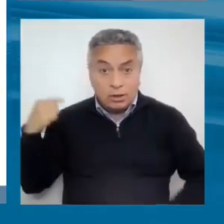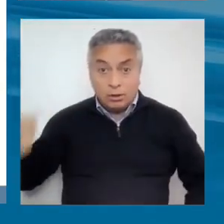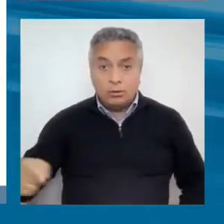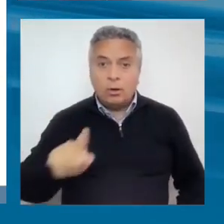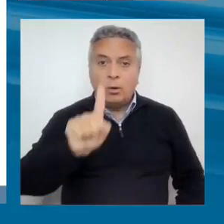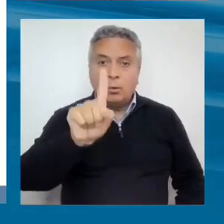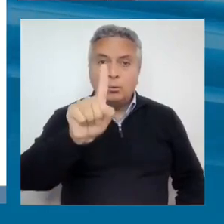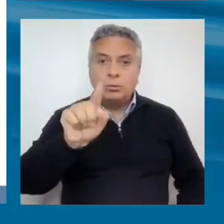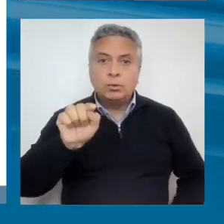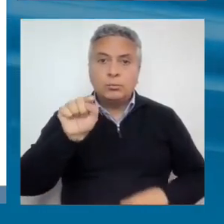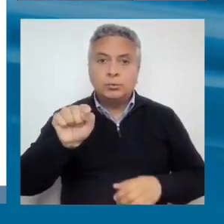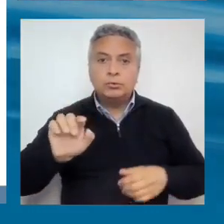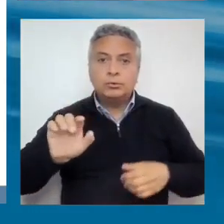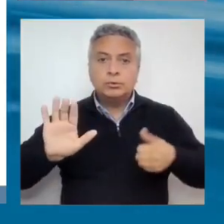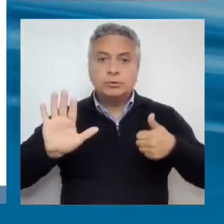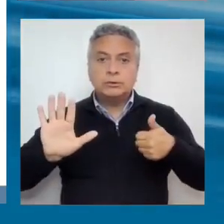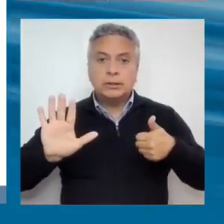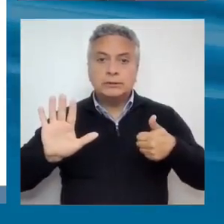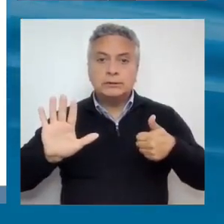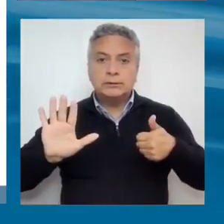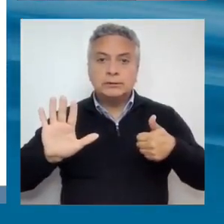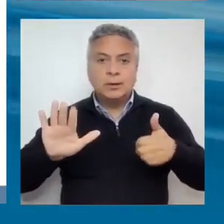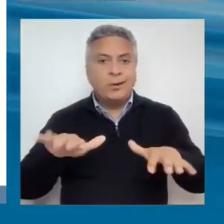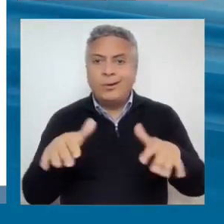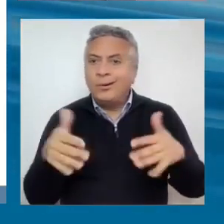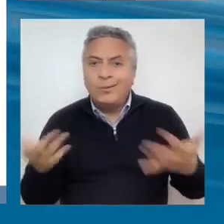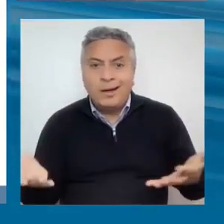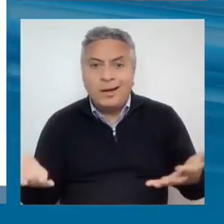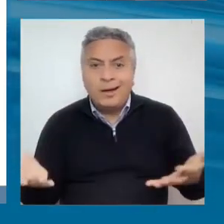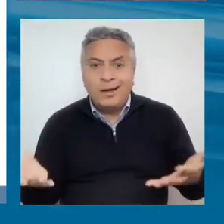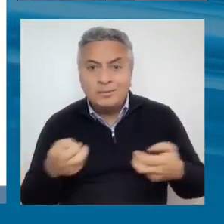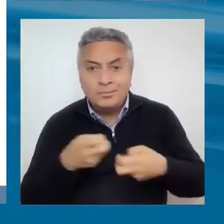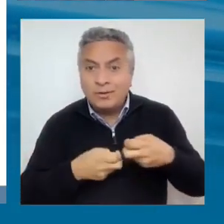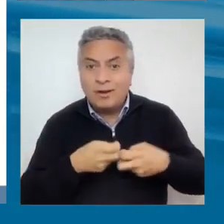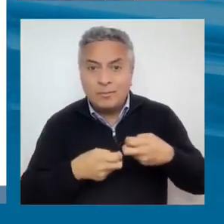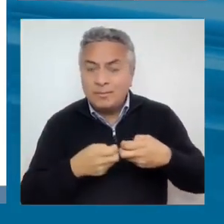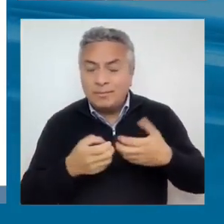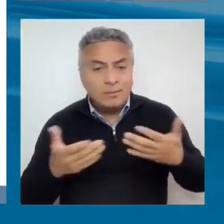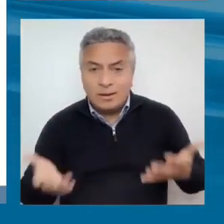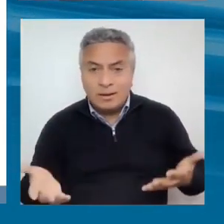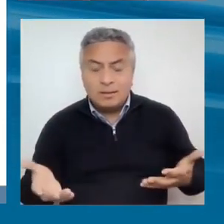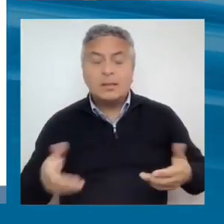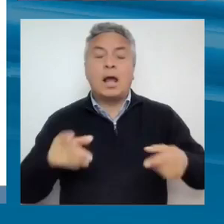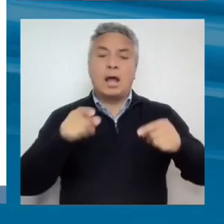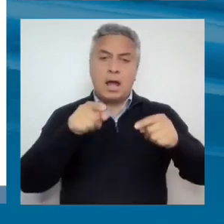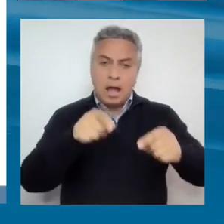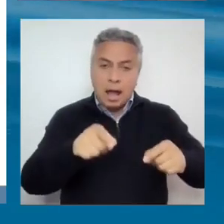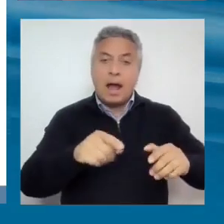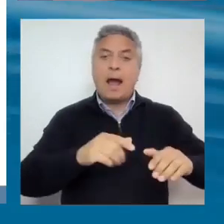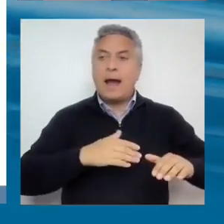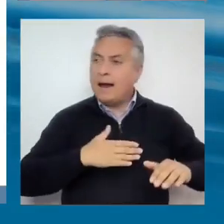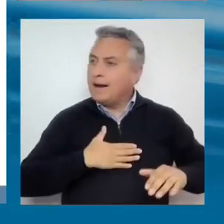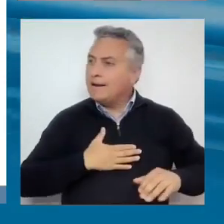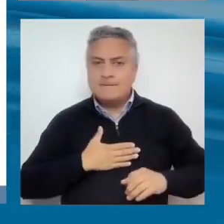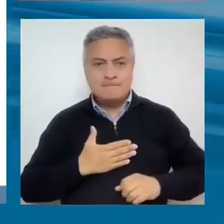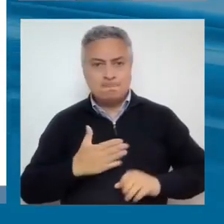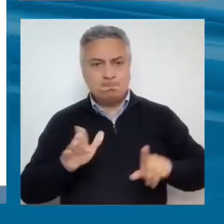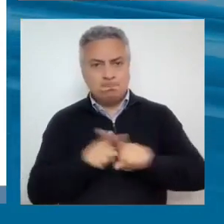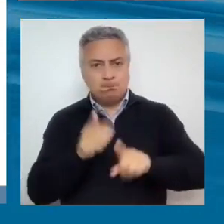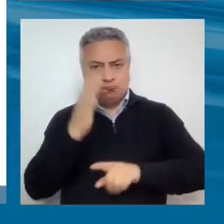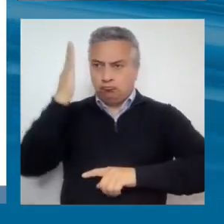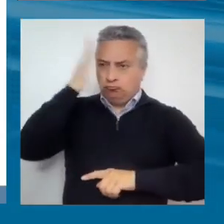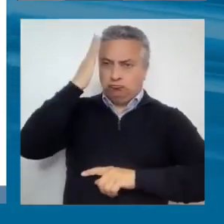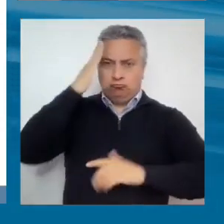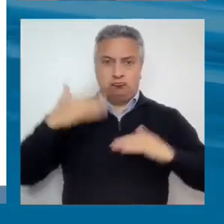¿Cuál es el punto? Bueno, el punto es que hay un problema estructural de baja capacidad para crecer, que es lo que estamos diciendo y señalando en esta trampa. No es un tema